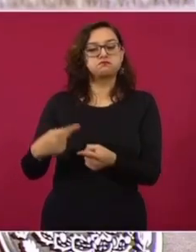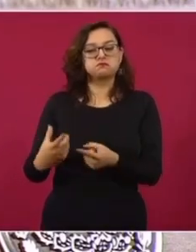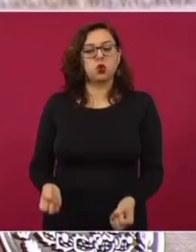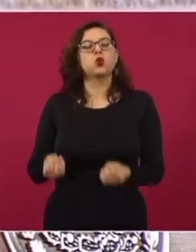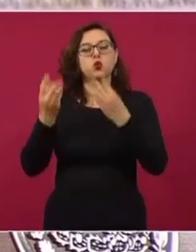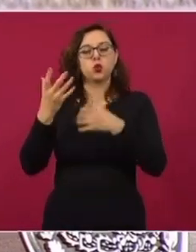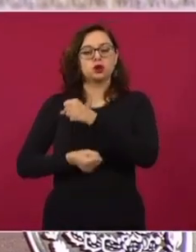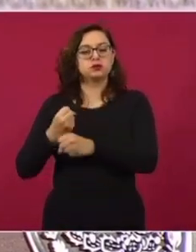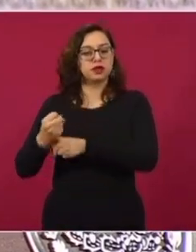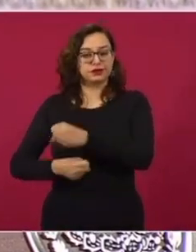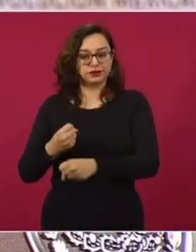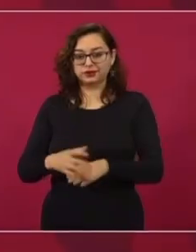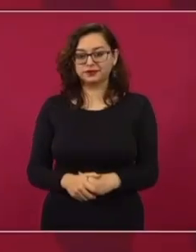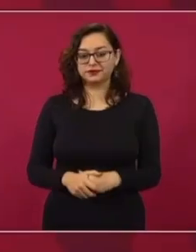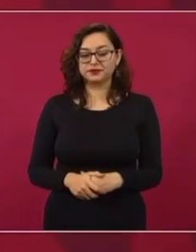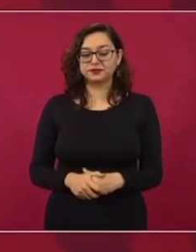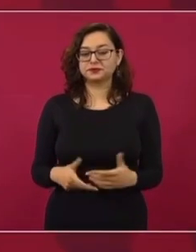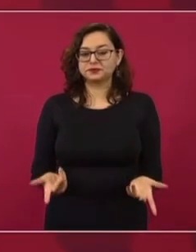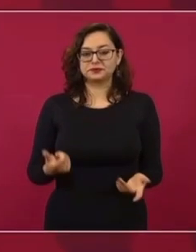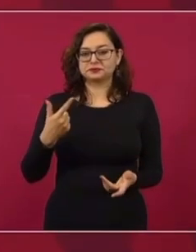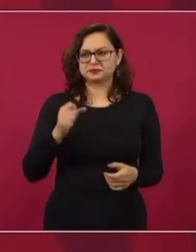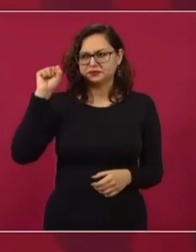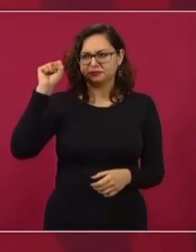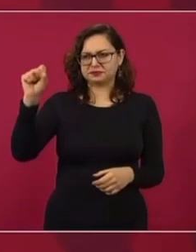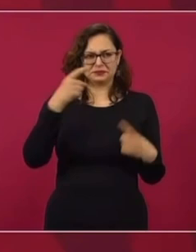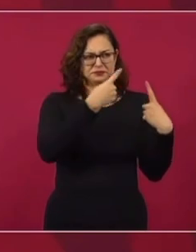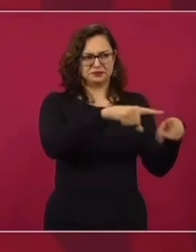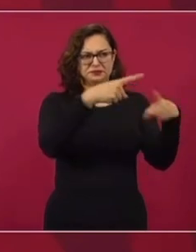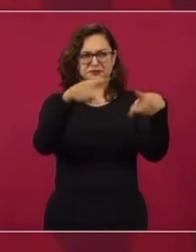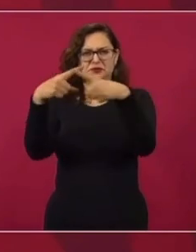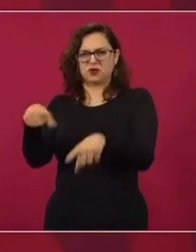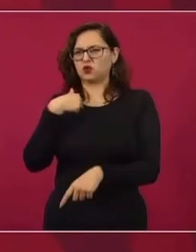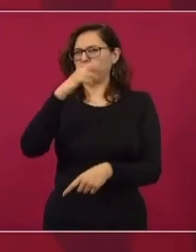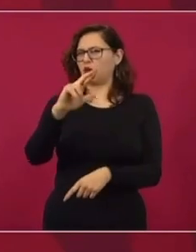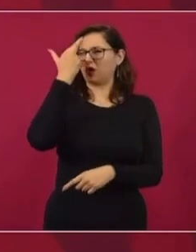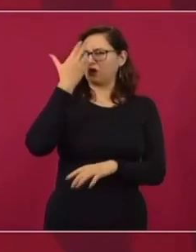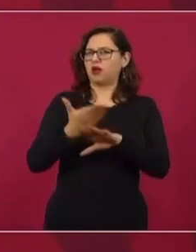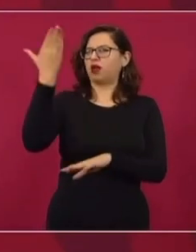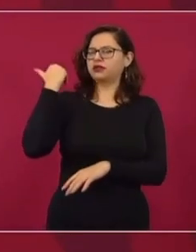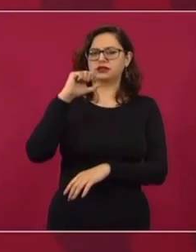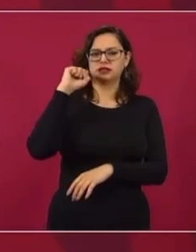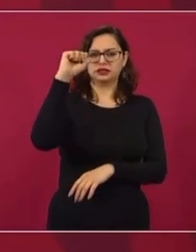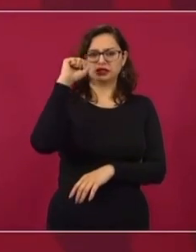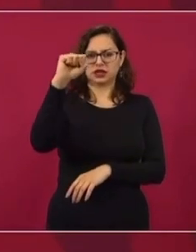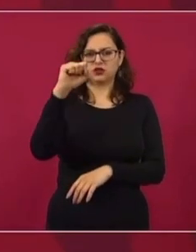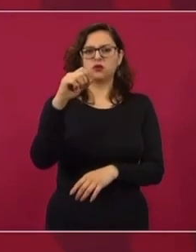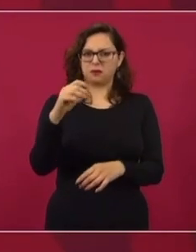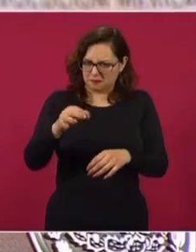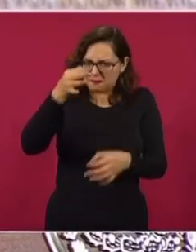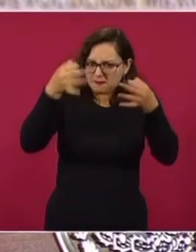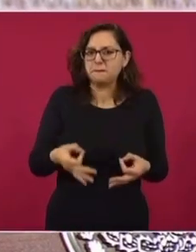excepciones. Yo recuerdo que en los sindicatos había democracia en el ESME.